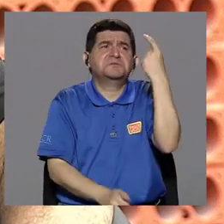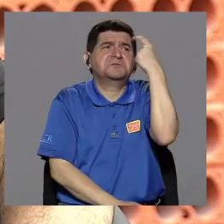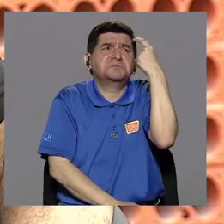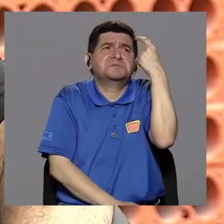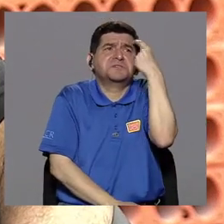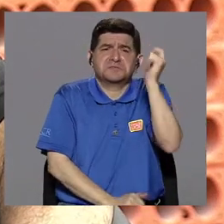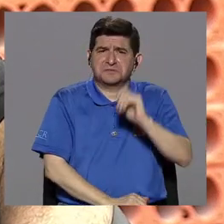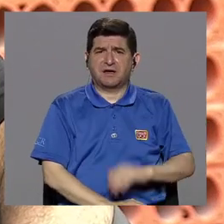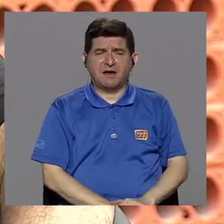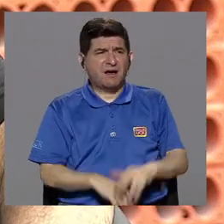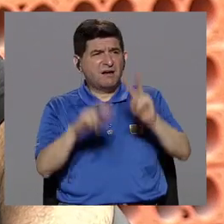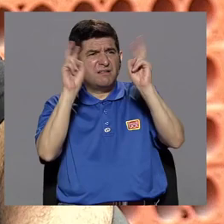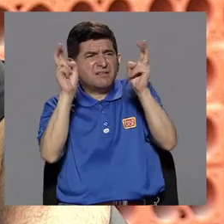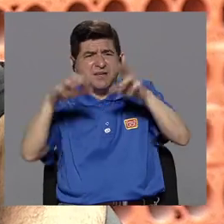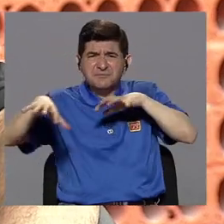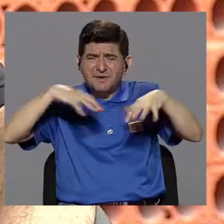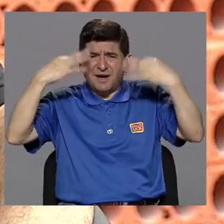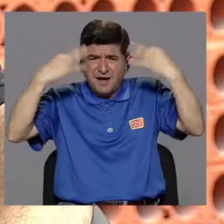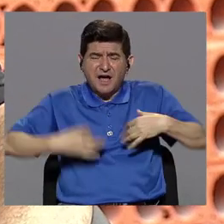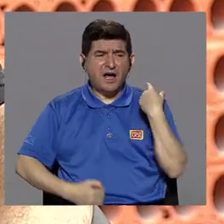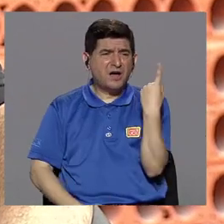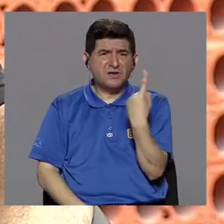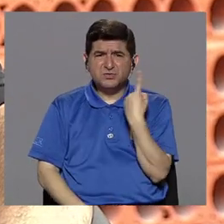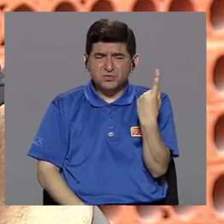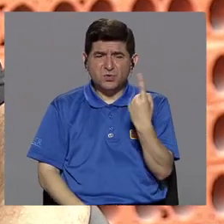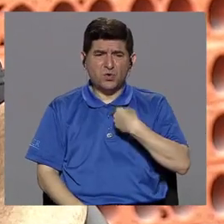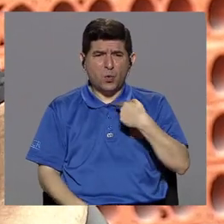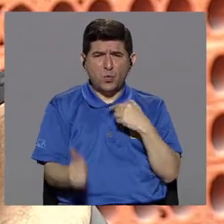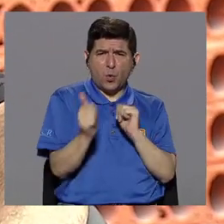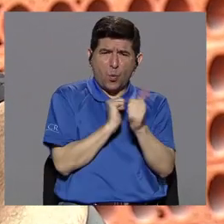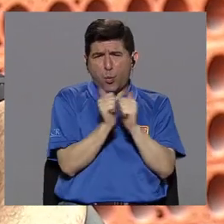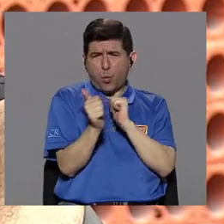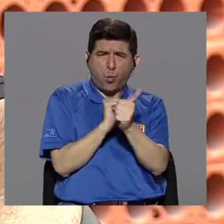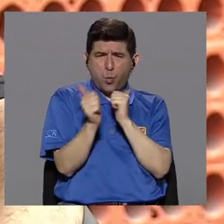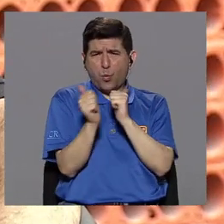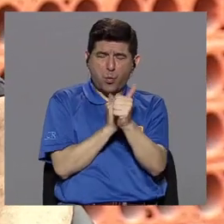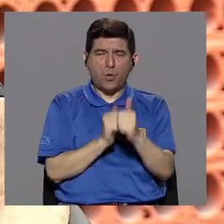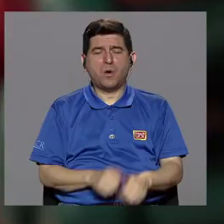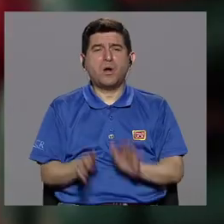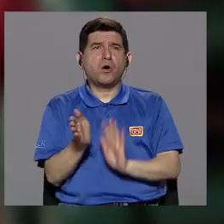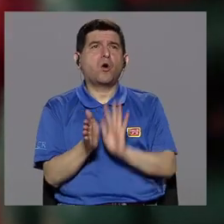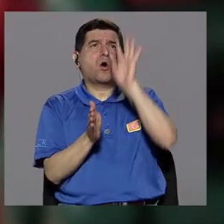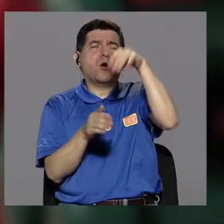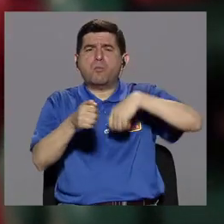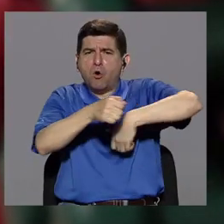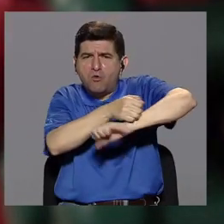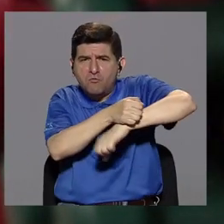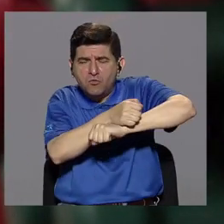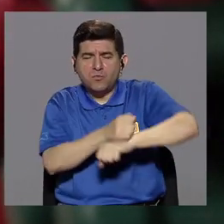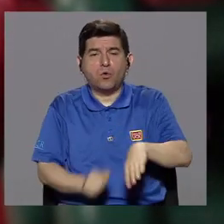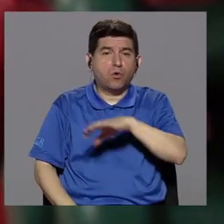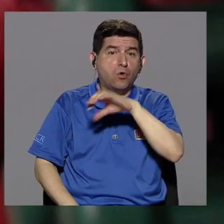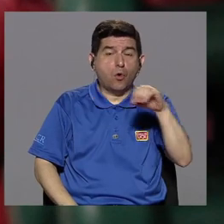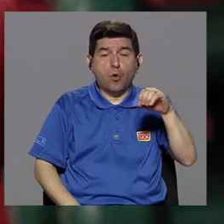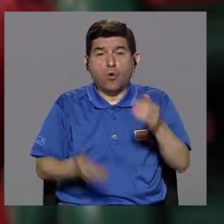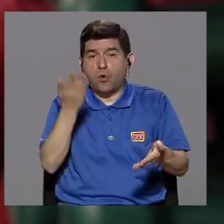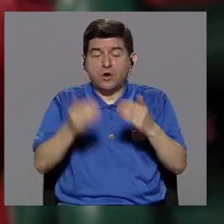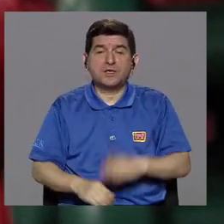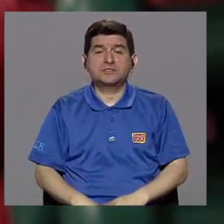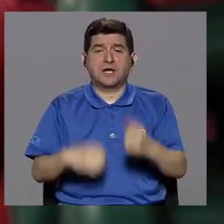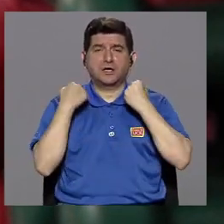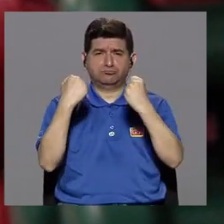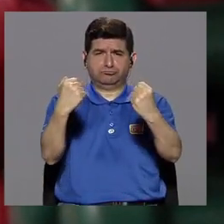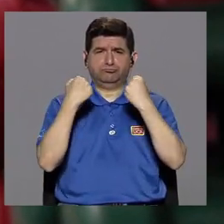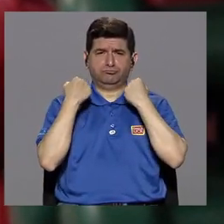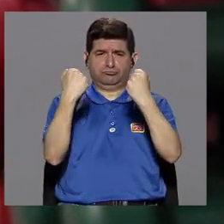pensar que el tema de la actividad física consiste solamente en hacer deporte como baloncesto o fútbol o hacer ejercicio como lo que se hace en un